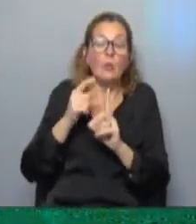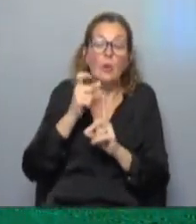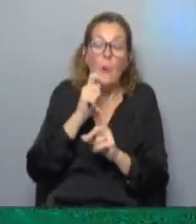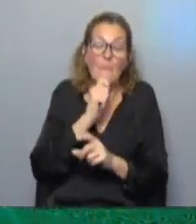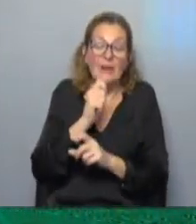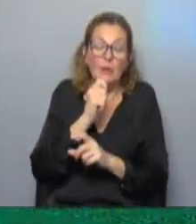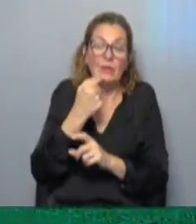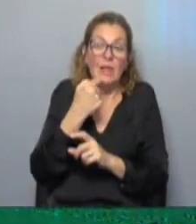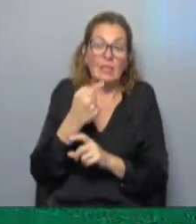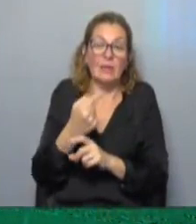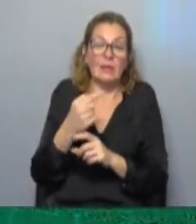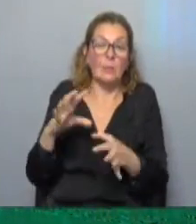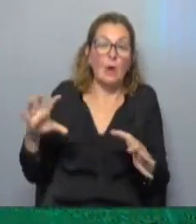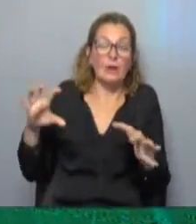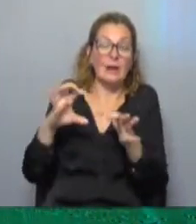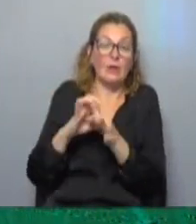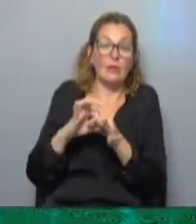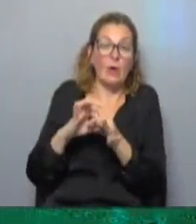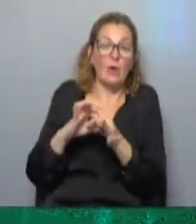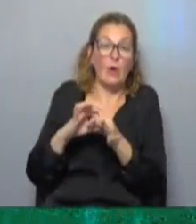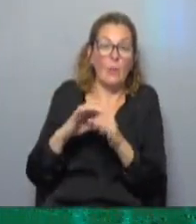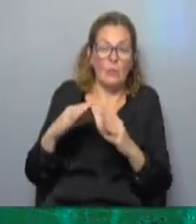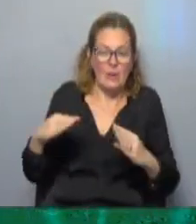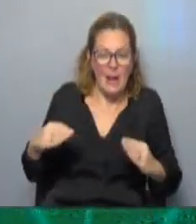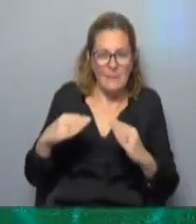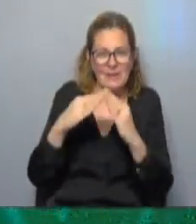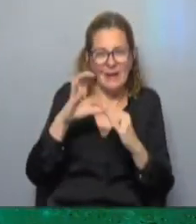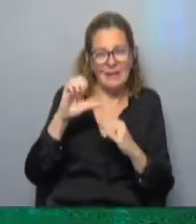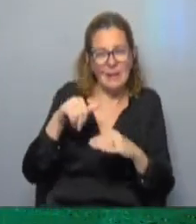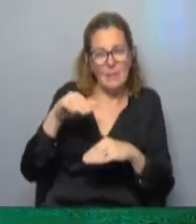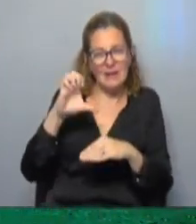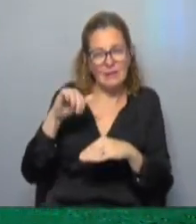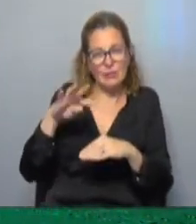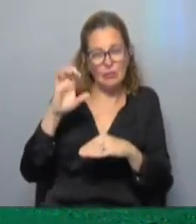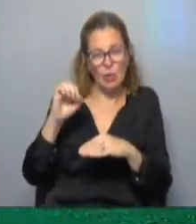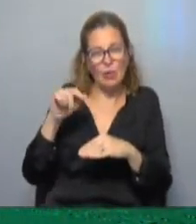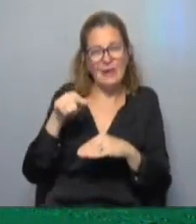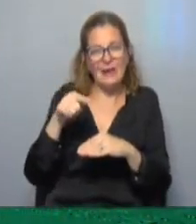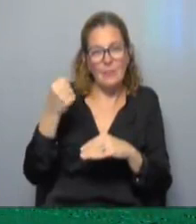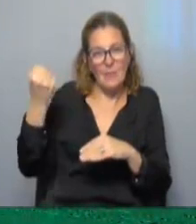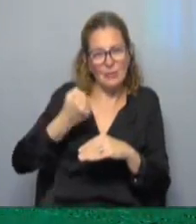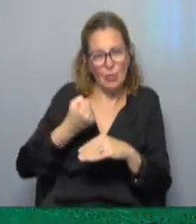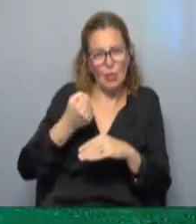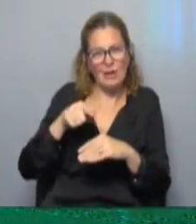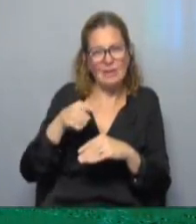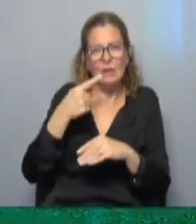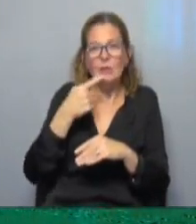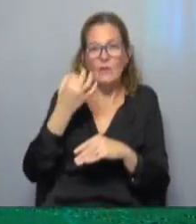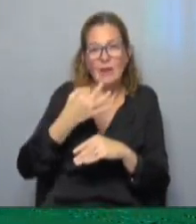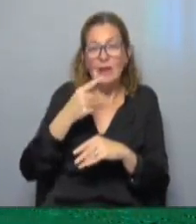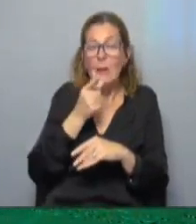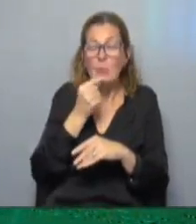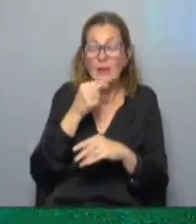periodistas a decir que estaba relacionado con una mina de cemento que tenía quien finalmente ejecutó a Mera lo cierto es que la